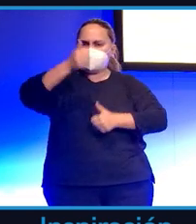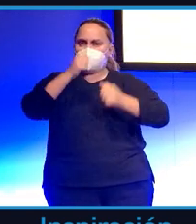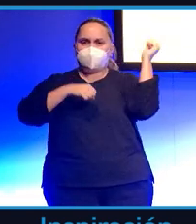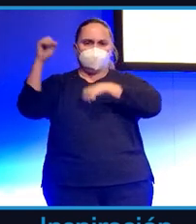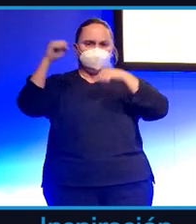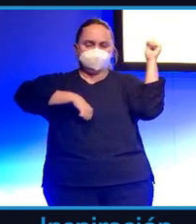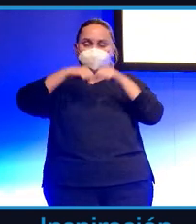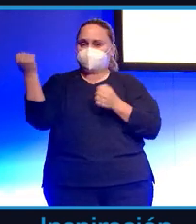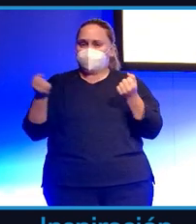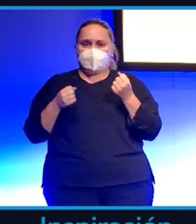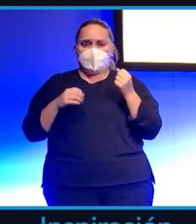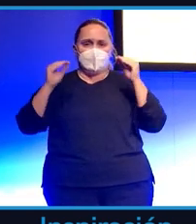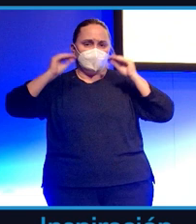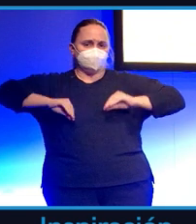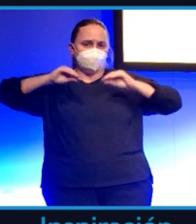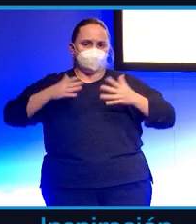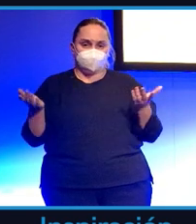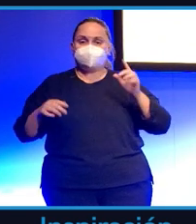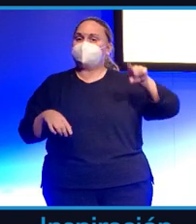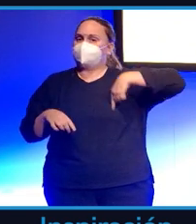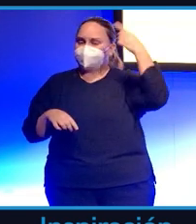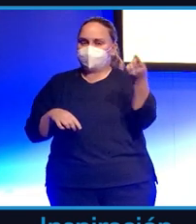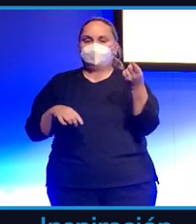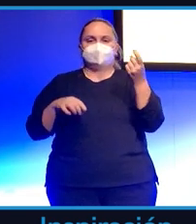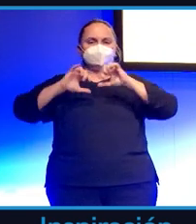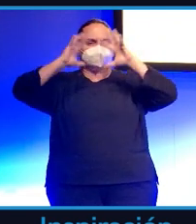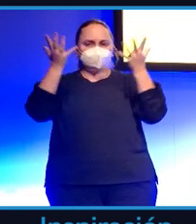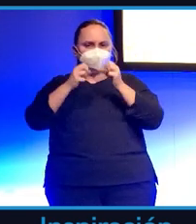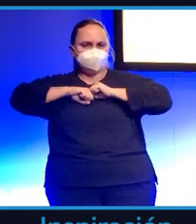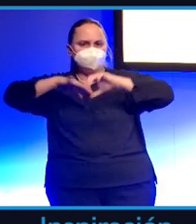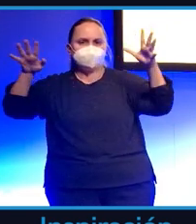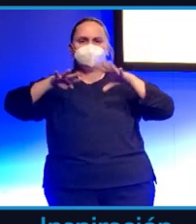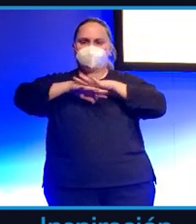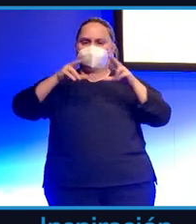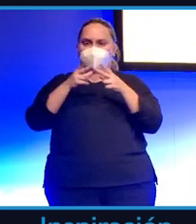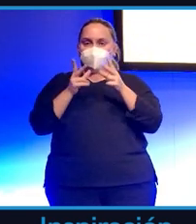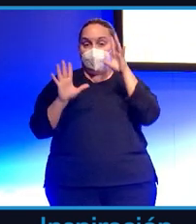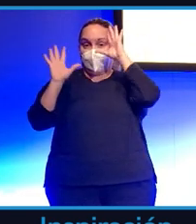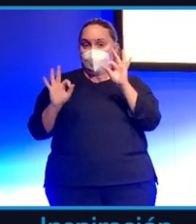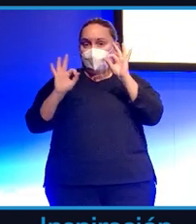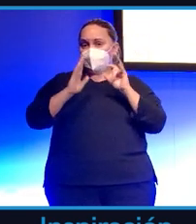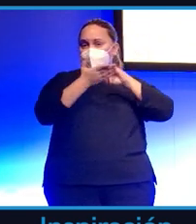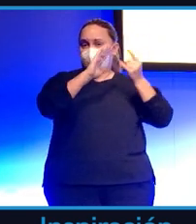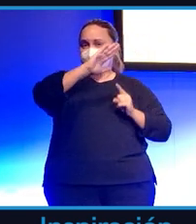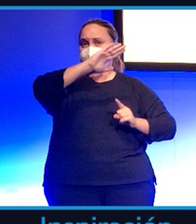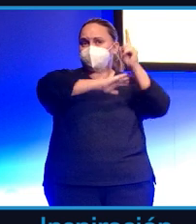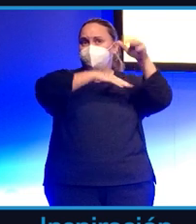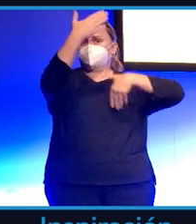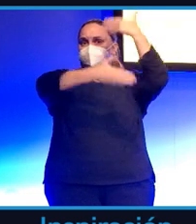y luego hay una cuestión desde la aparición de internet, redes sociales, una cuestión obvia. El periodismo